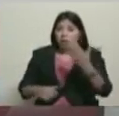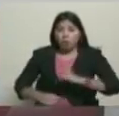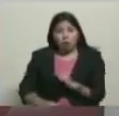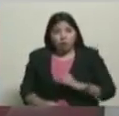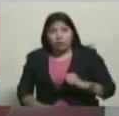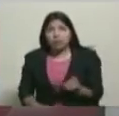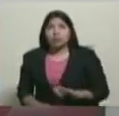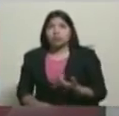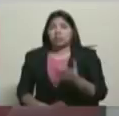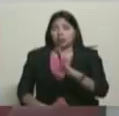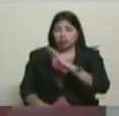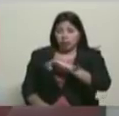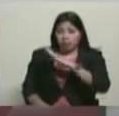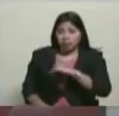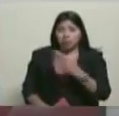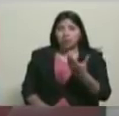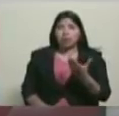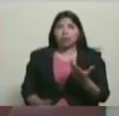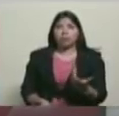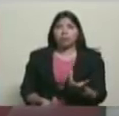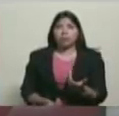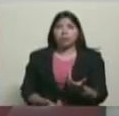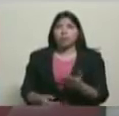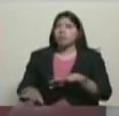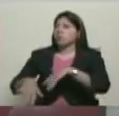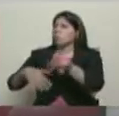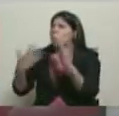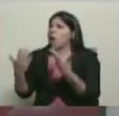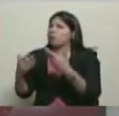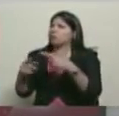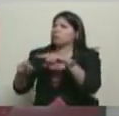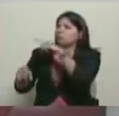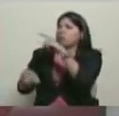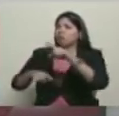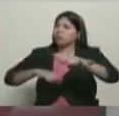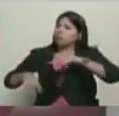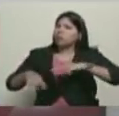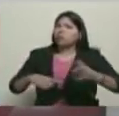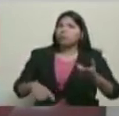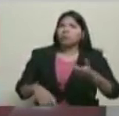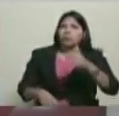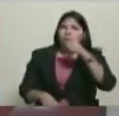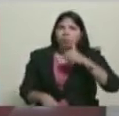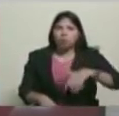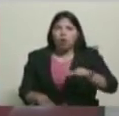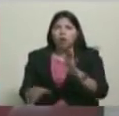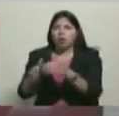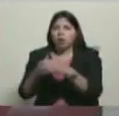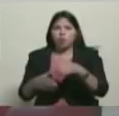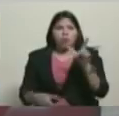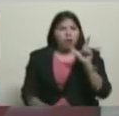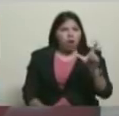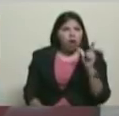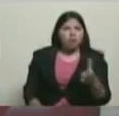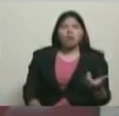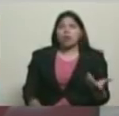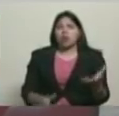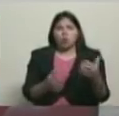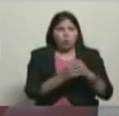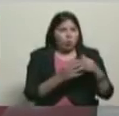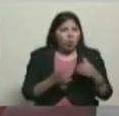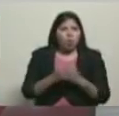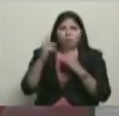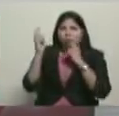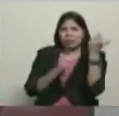reiterar esa invitación al pueblo patriota. ¿Cuáles son las directrices al pueblo, al Partido Socialista Unido de Venezuela, a las UBCH, para la